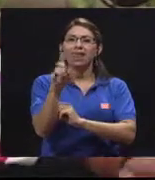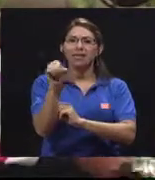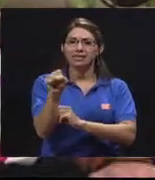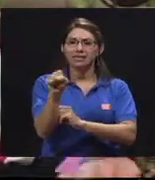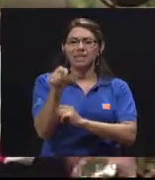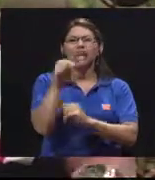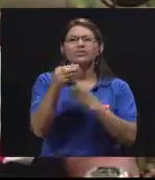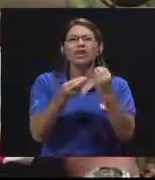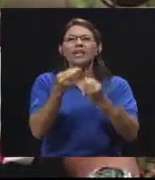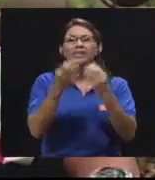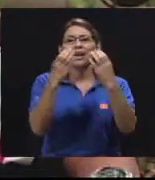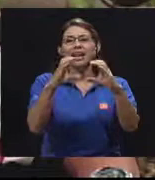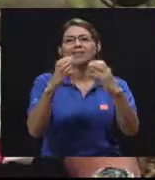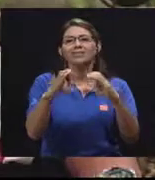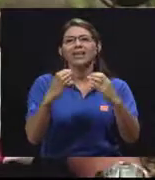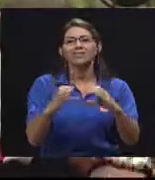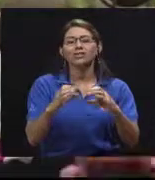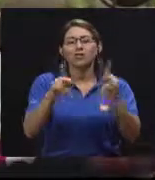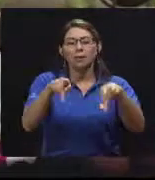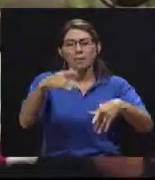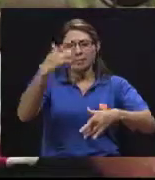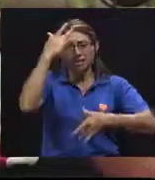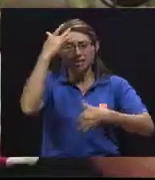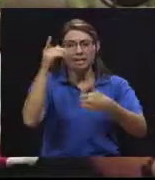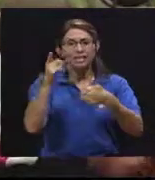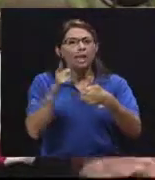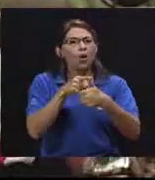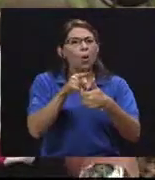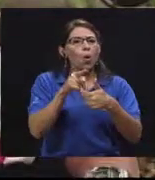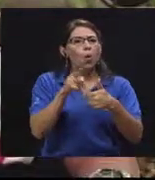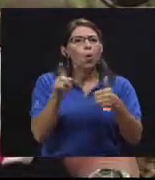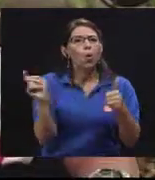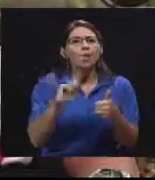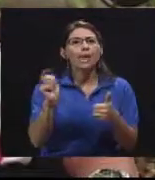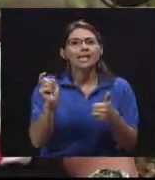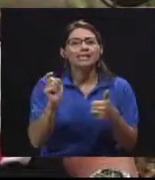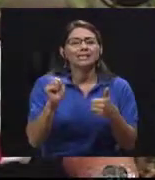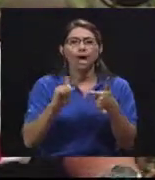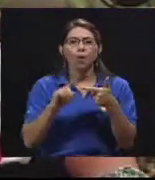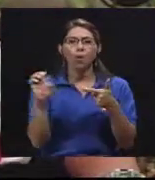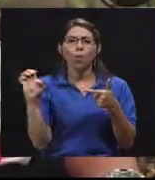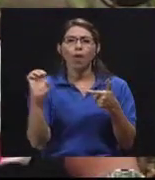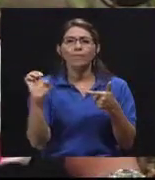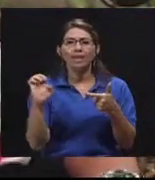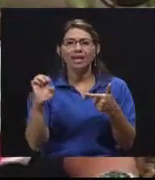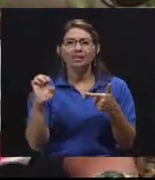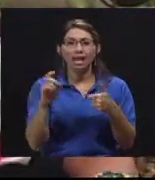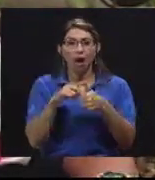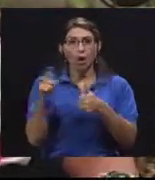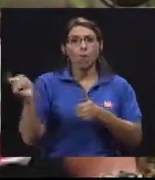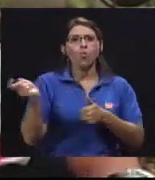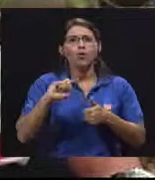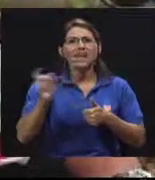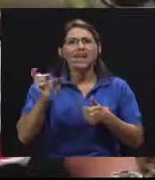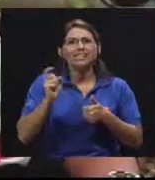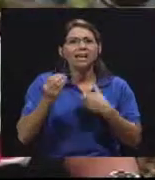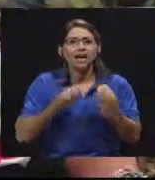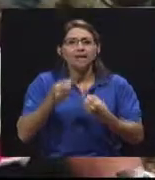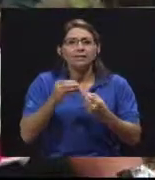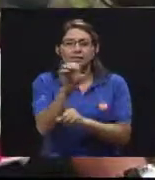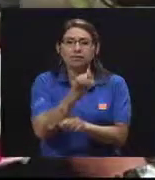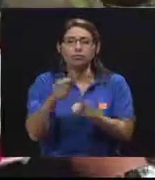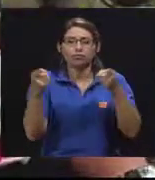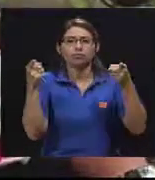triage, que es una clasificación de pacientes, entre lo que es urgencia y lo que es emergencia. Urgencia es lo que pone en riesgo